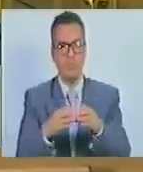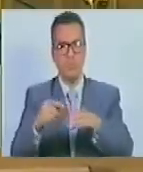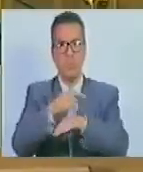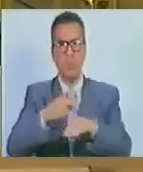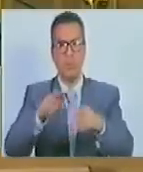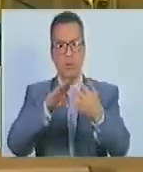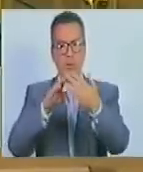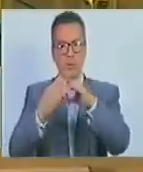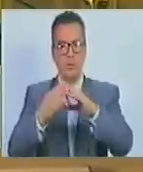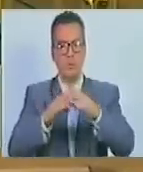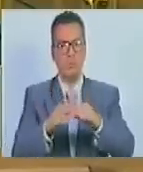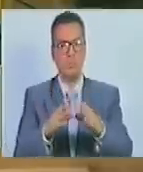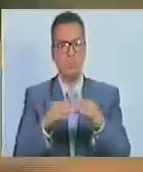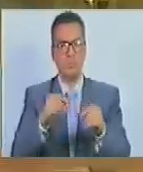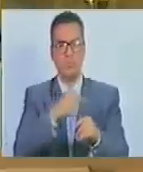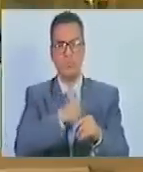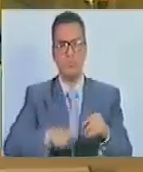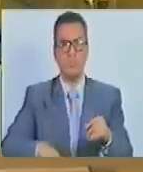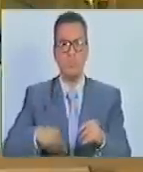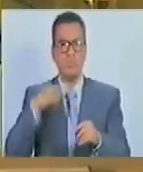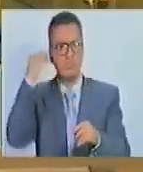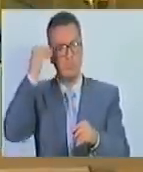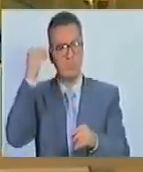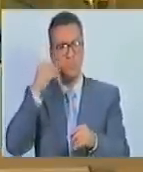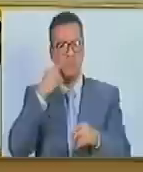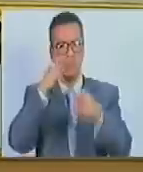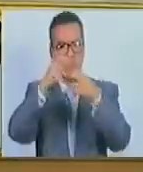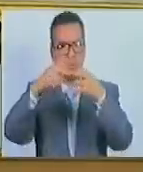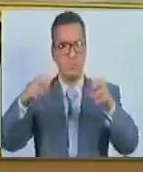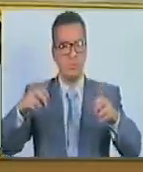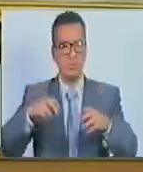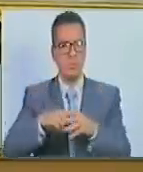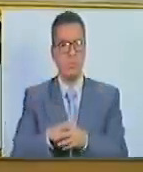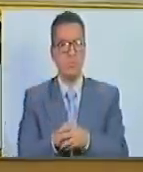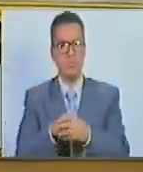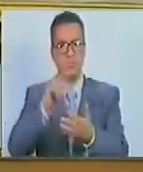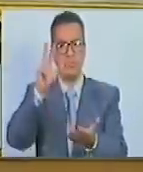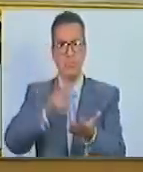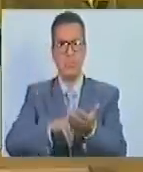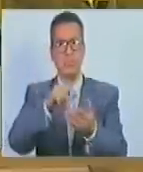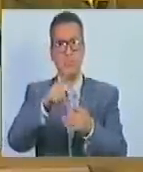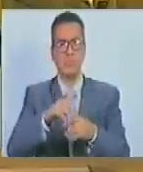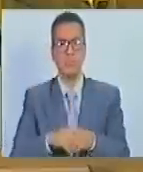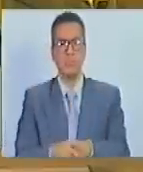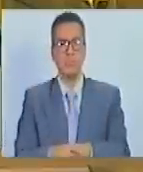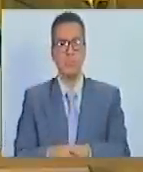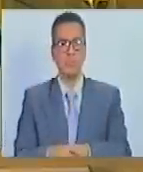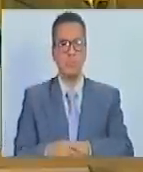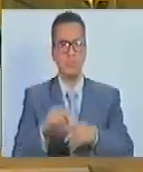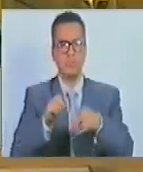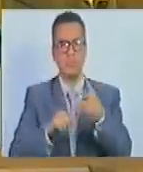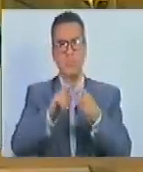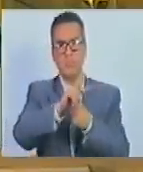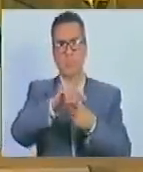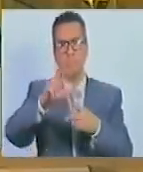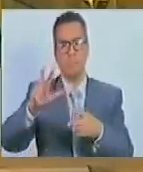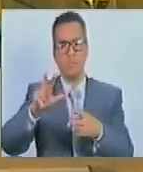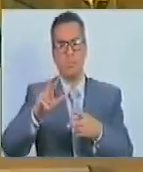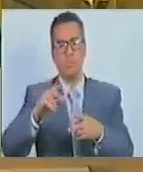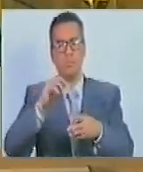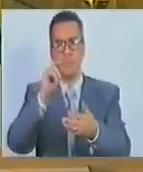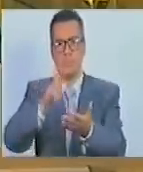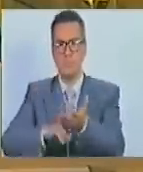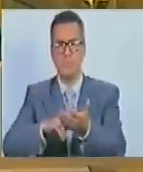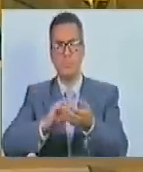gobierno comunal estado presidente en consideración el epígrafe aprobado siguiente diésimo tercero se propone